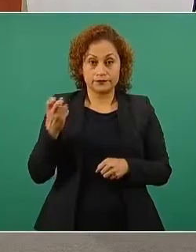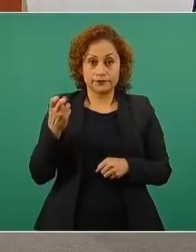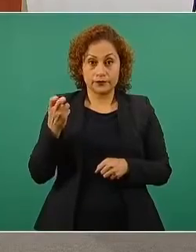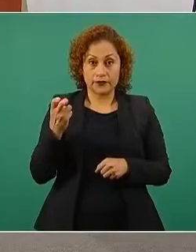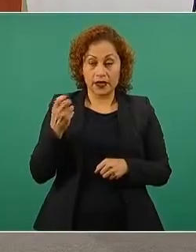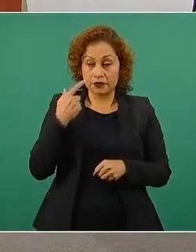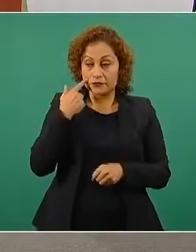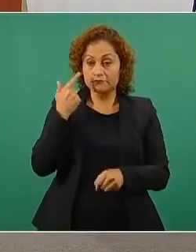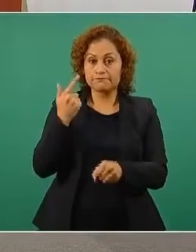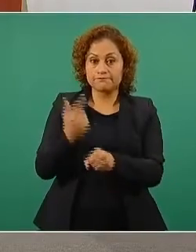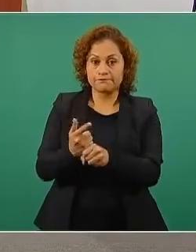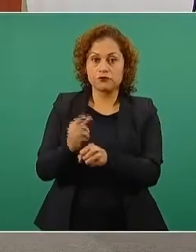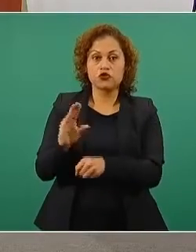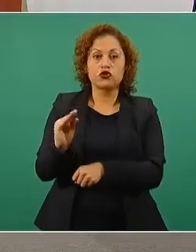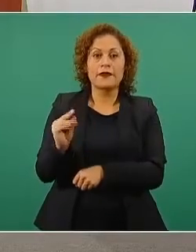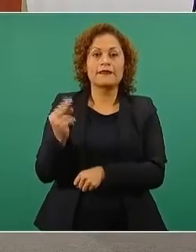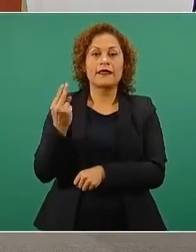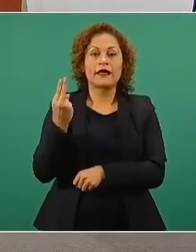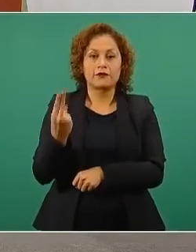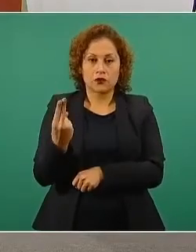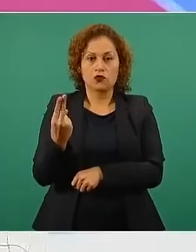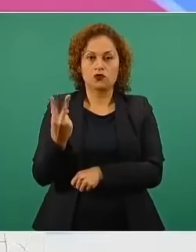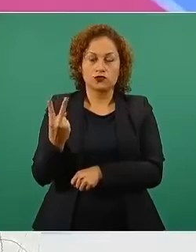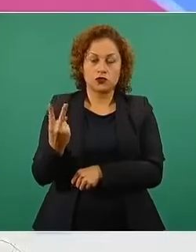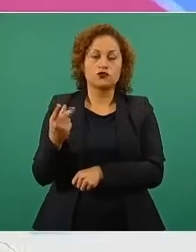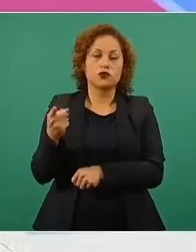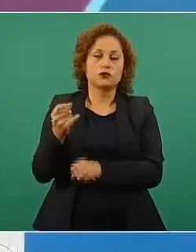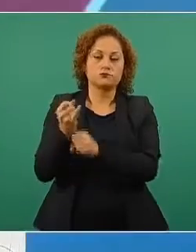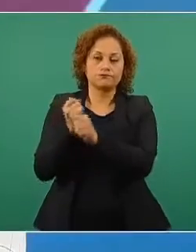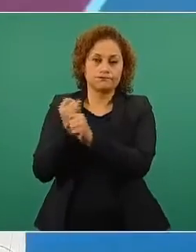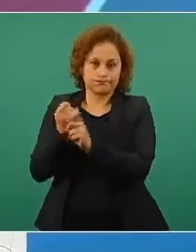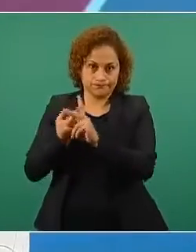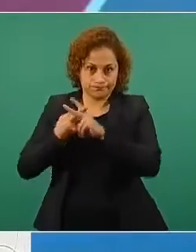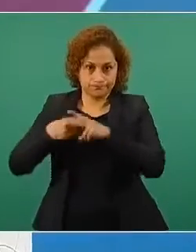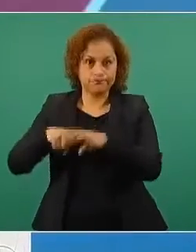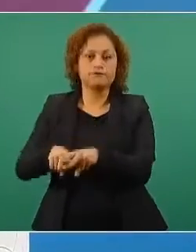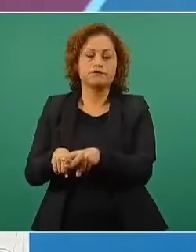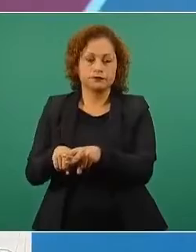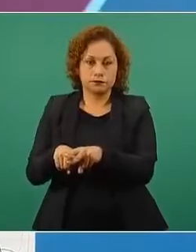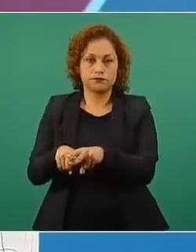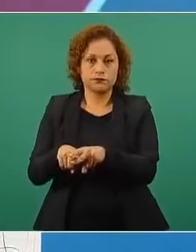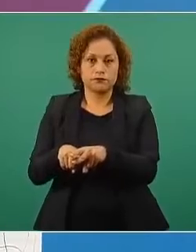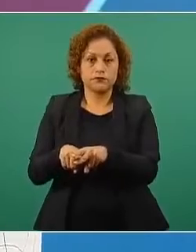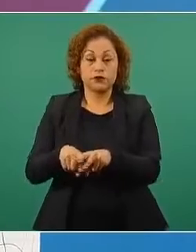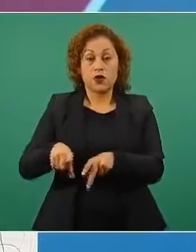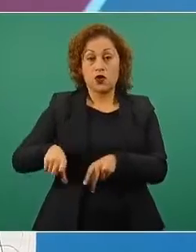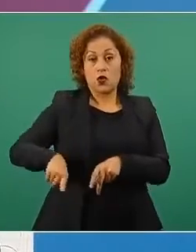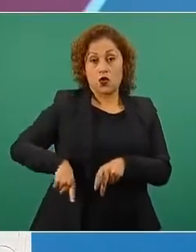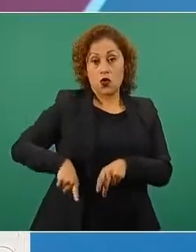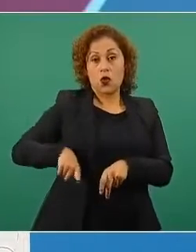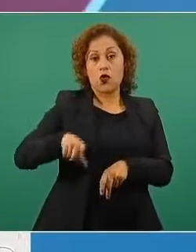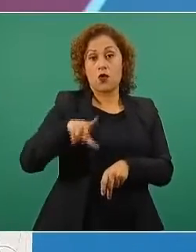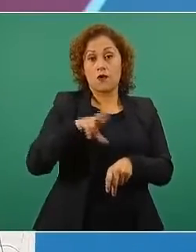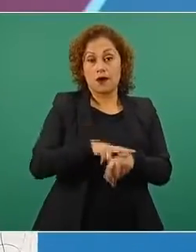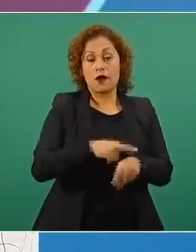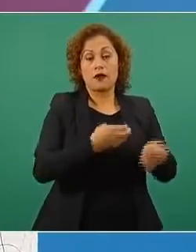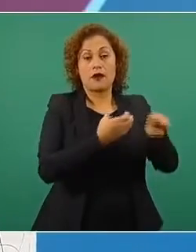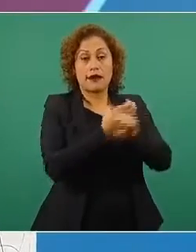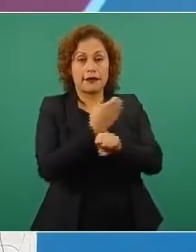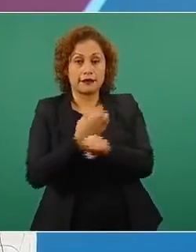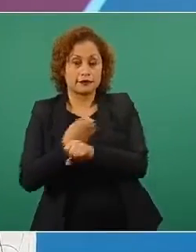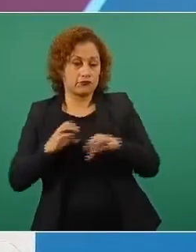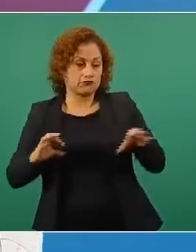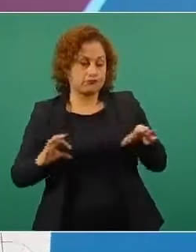se han abiertos carpetas de investigación. Junto con los gobiernos de los estados, se otorgaron